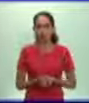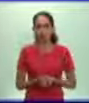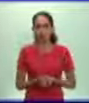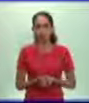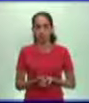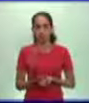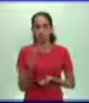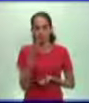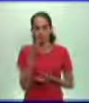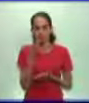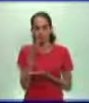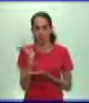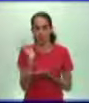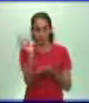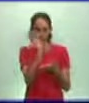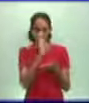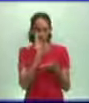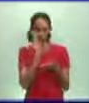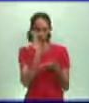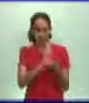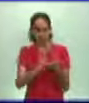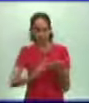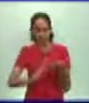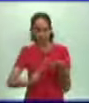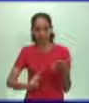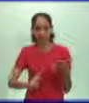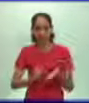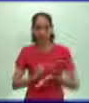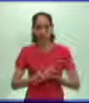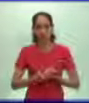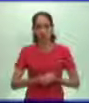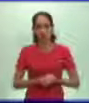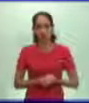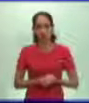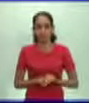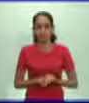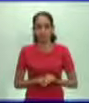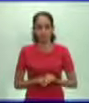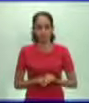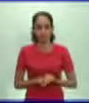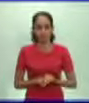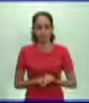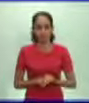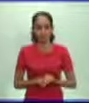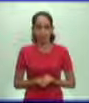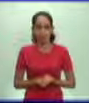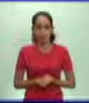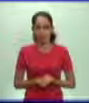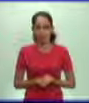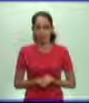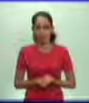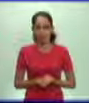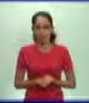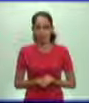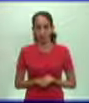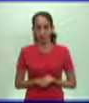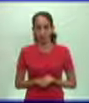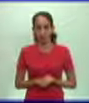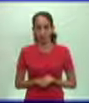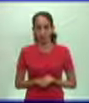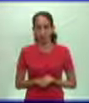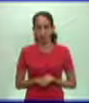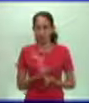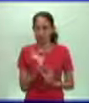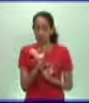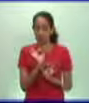va a traer como resultado final, bueno, que esas rebeliones hayan sido como resultado el fracaso total. Pero lo